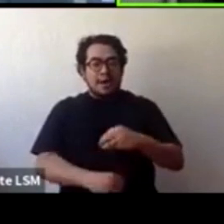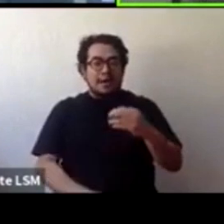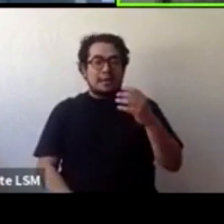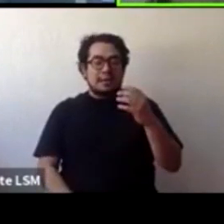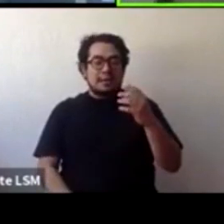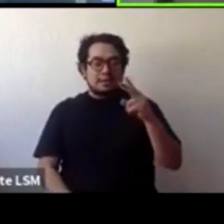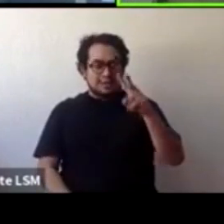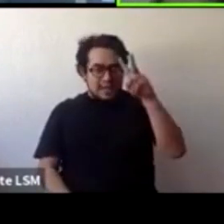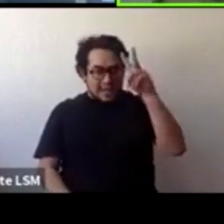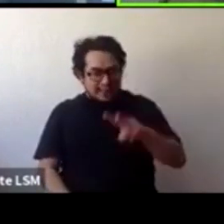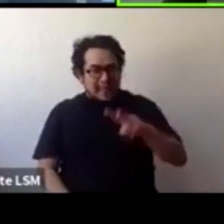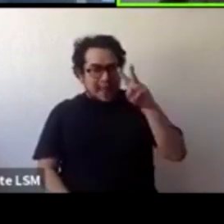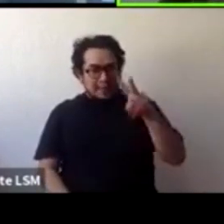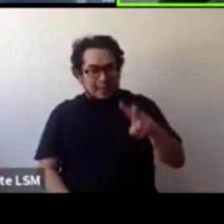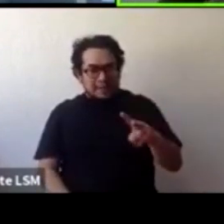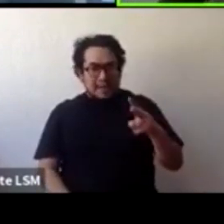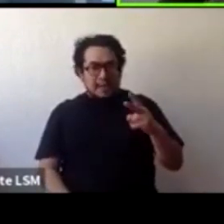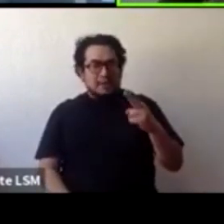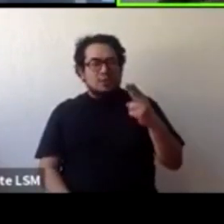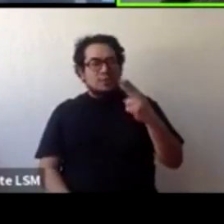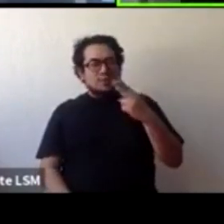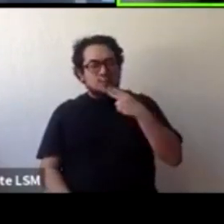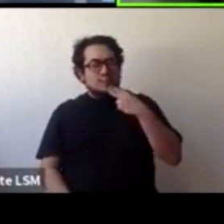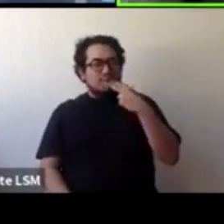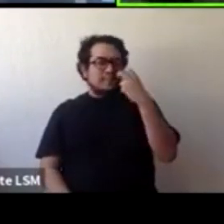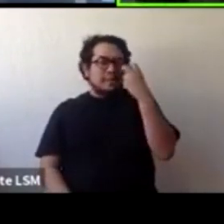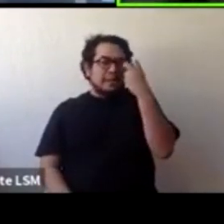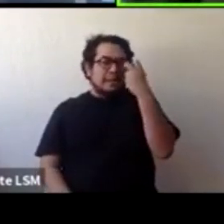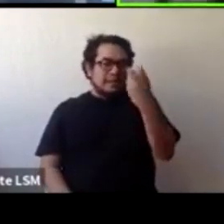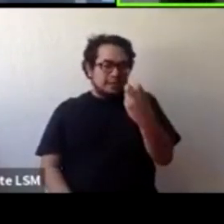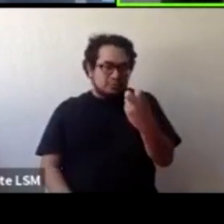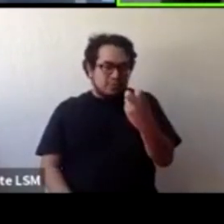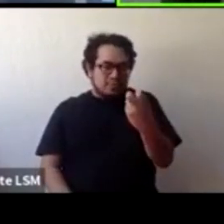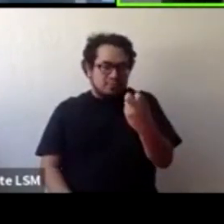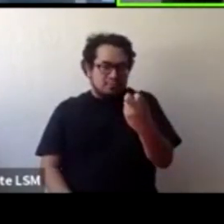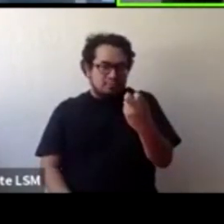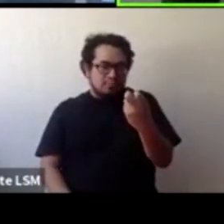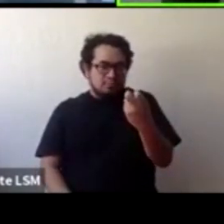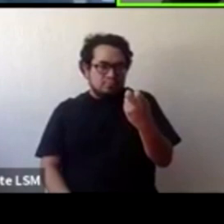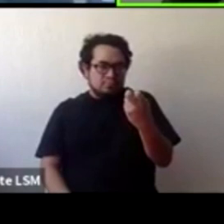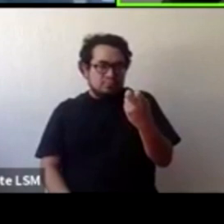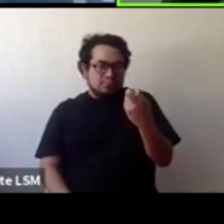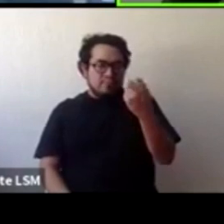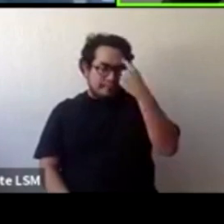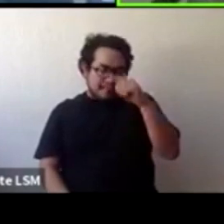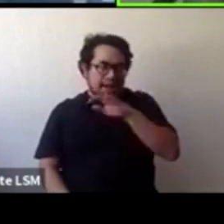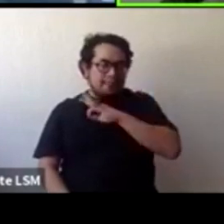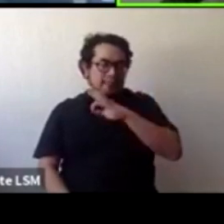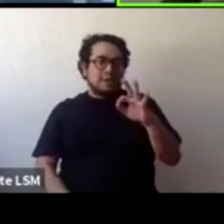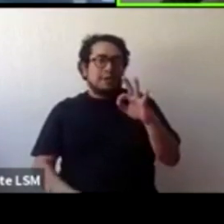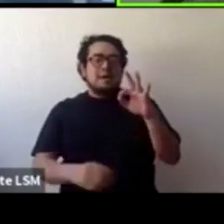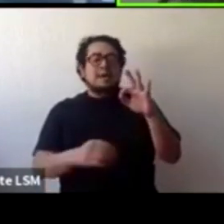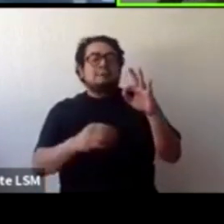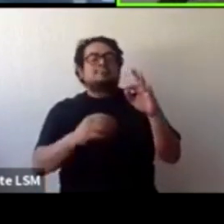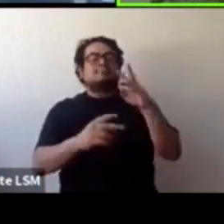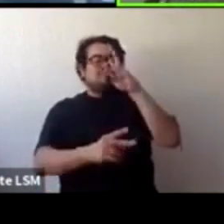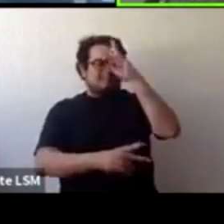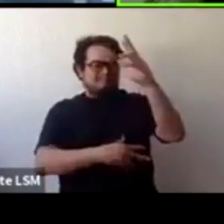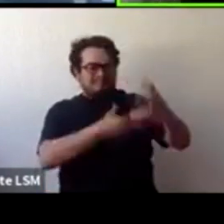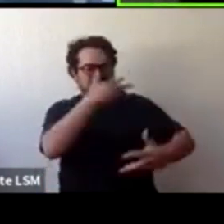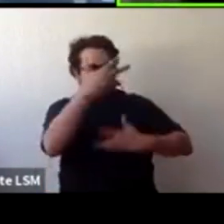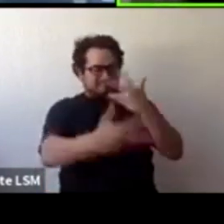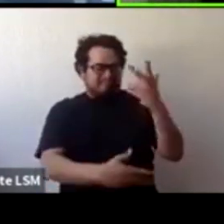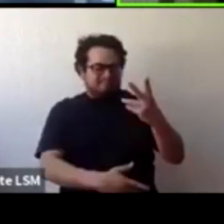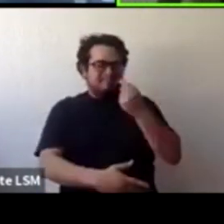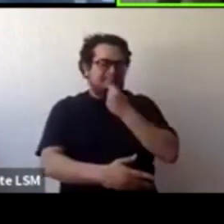realmente están sirviendo las políticas públicas para combatir la violencia sexual infantil. Te lo preguntaría